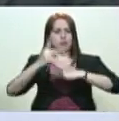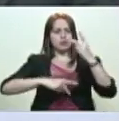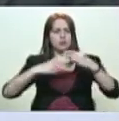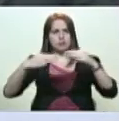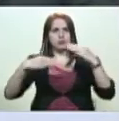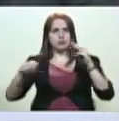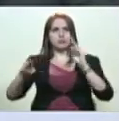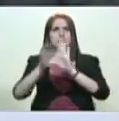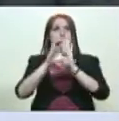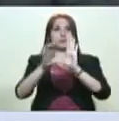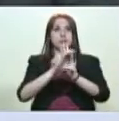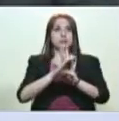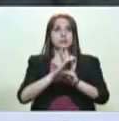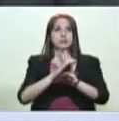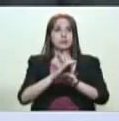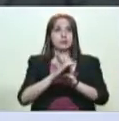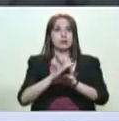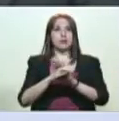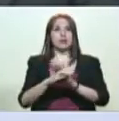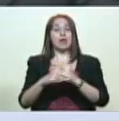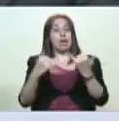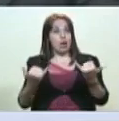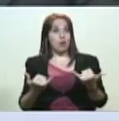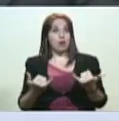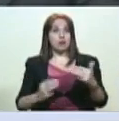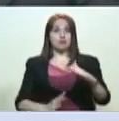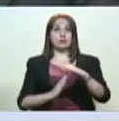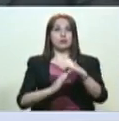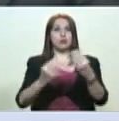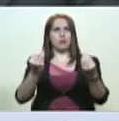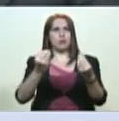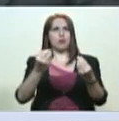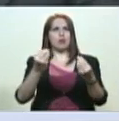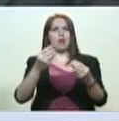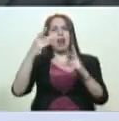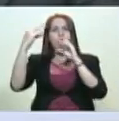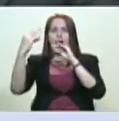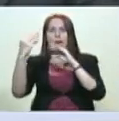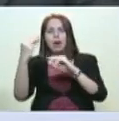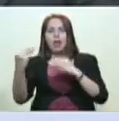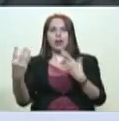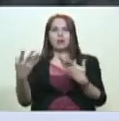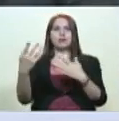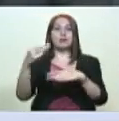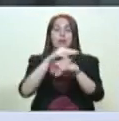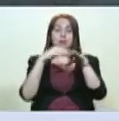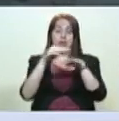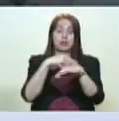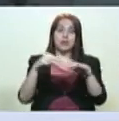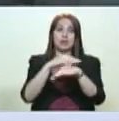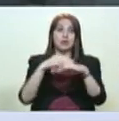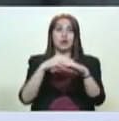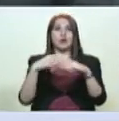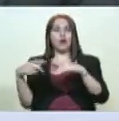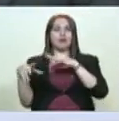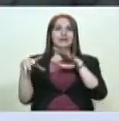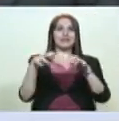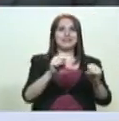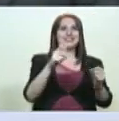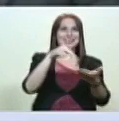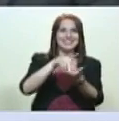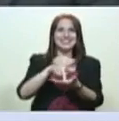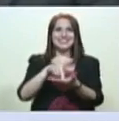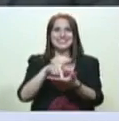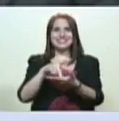constituyente. Pero bueno, tuvimos esta conversación con el ministro de la Defensa, yo voy a invadir los terrenos